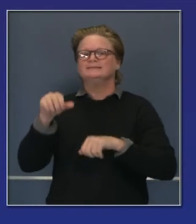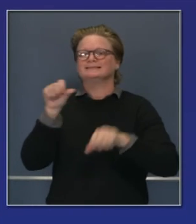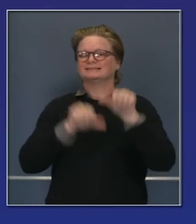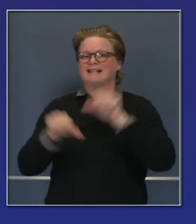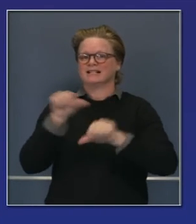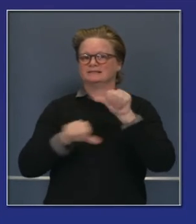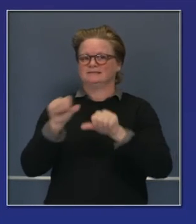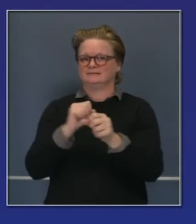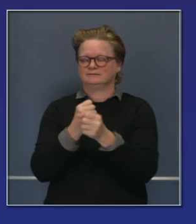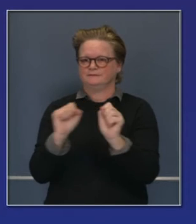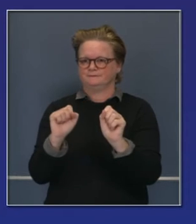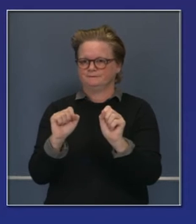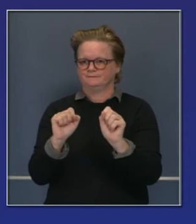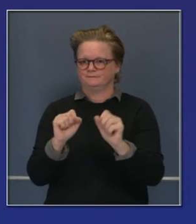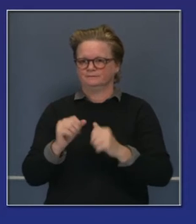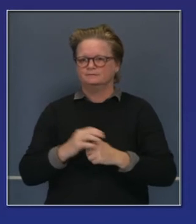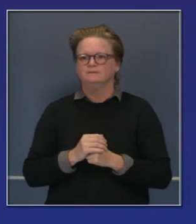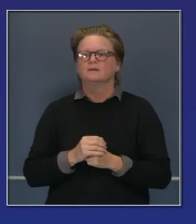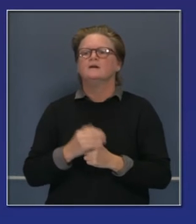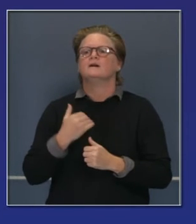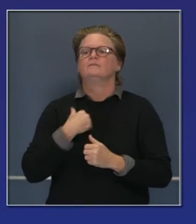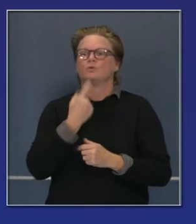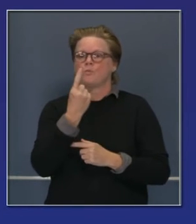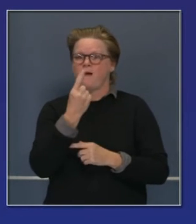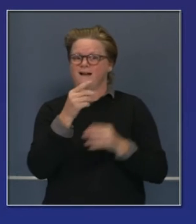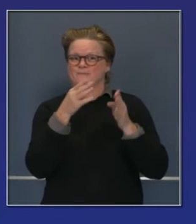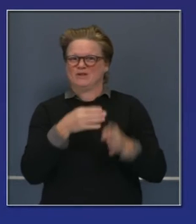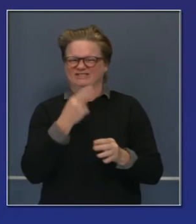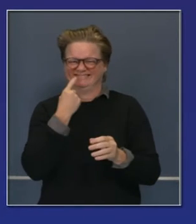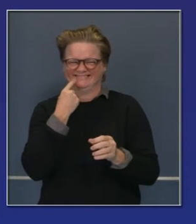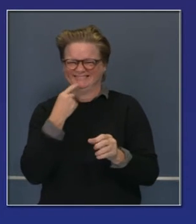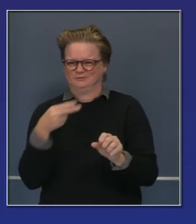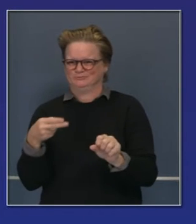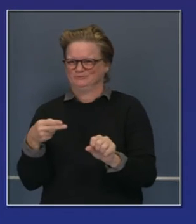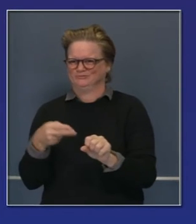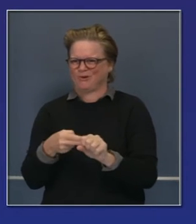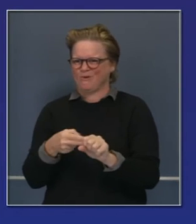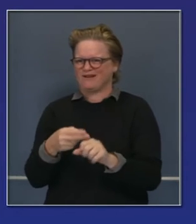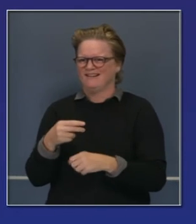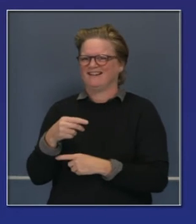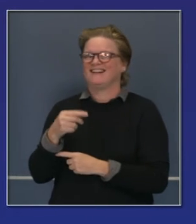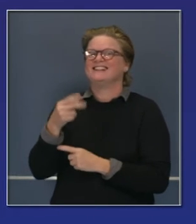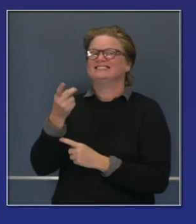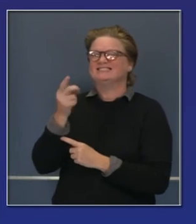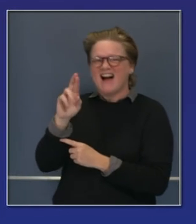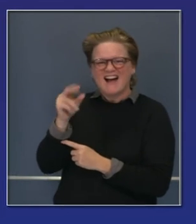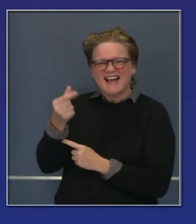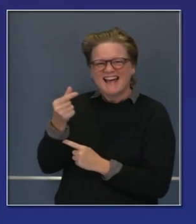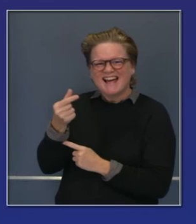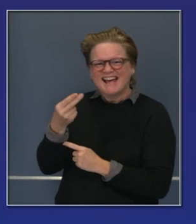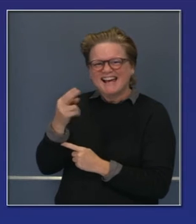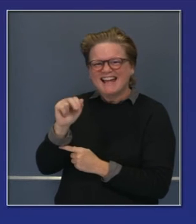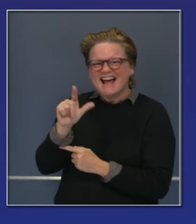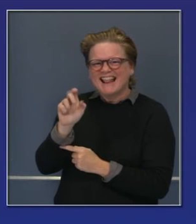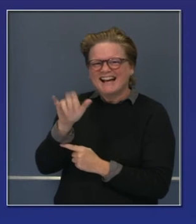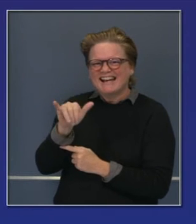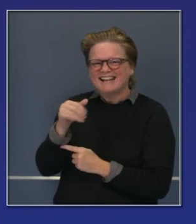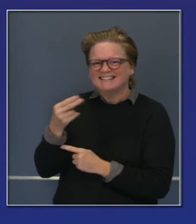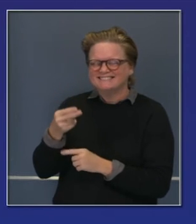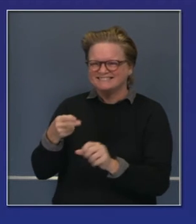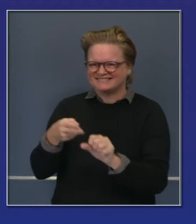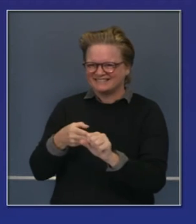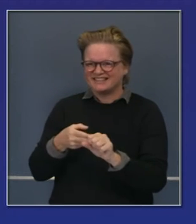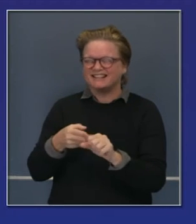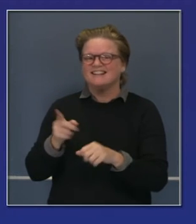el Dr. Gatsby. Estamos muy orgullosos de su contratación. Lo tomaron del grupo de revisión